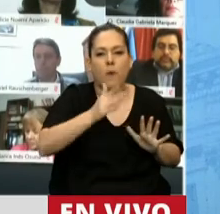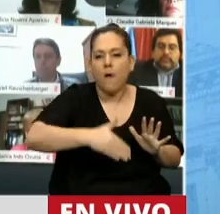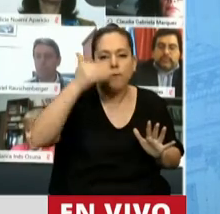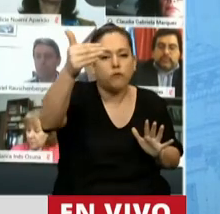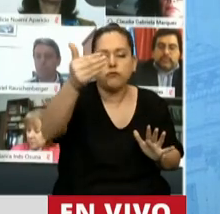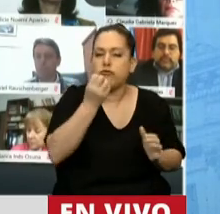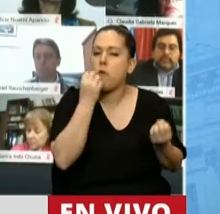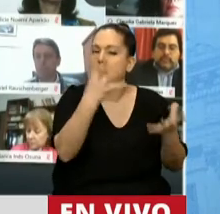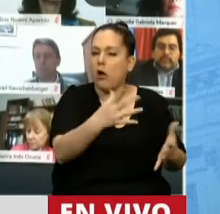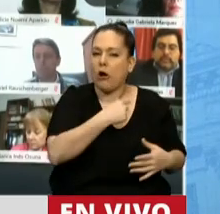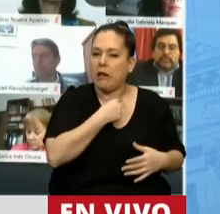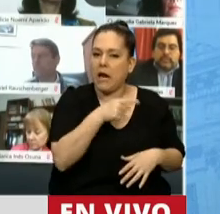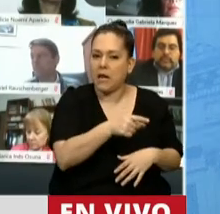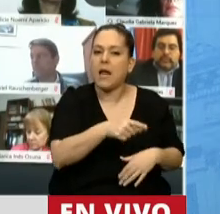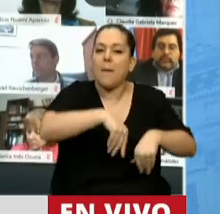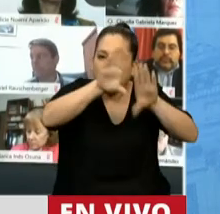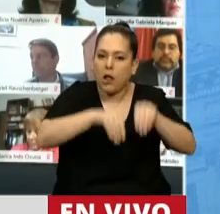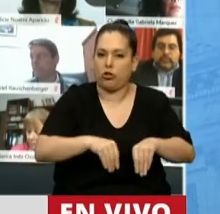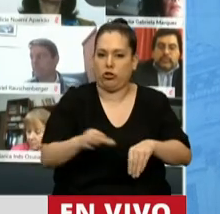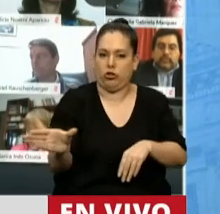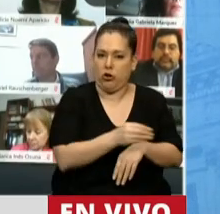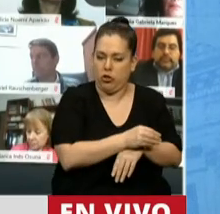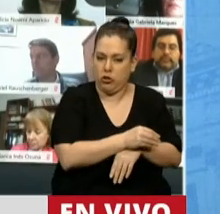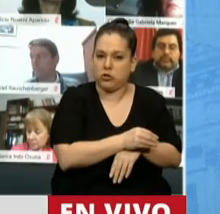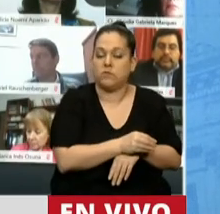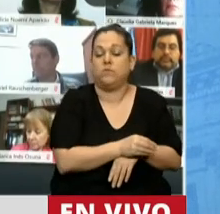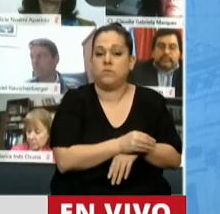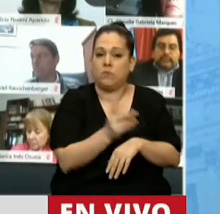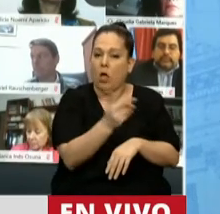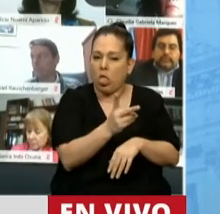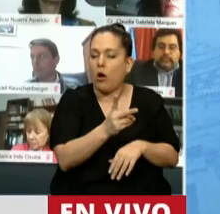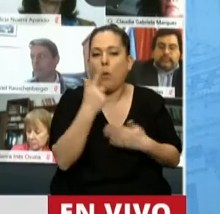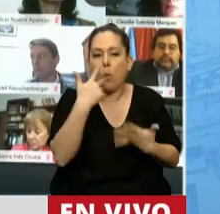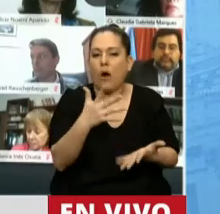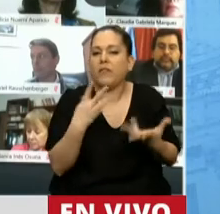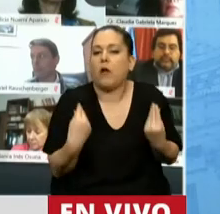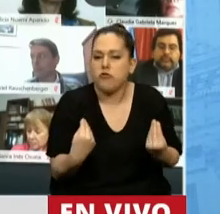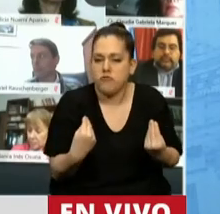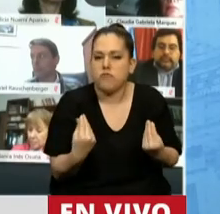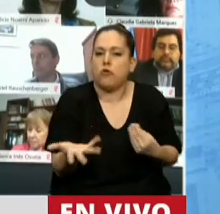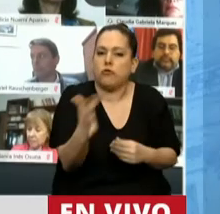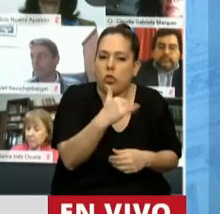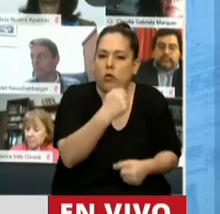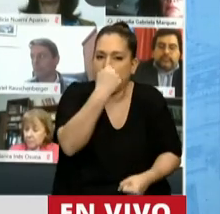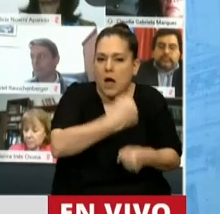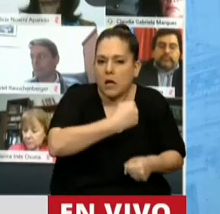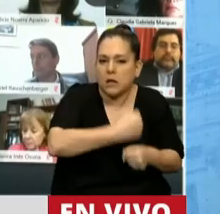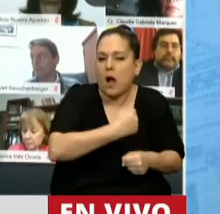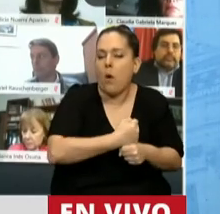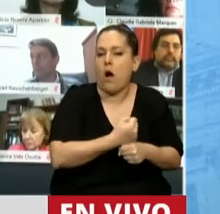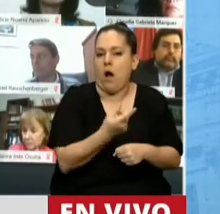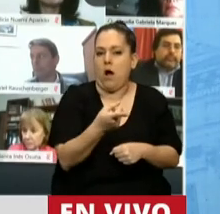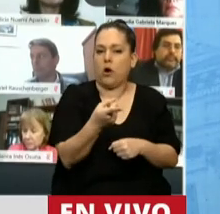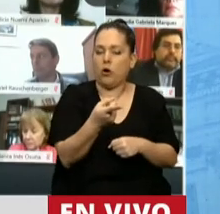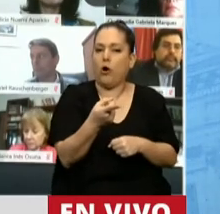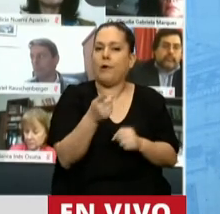mejor para todas y todos. Y así lo demostraban, con su ejemplo cotidiano, lo ponían en